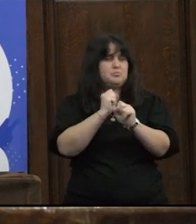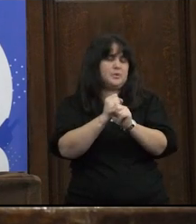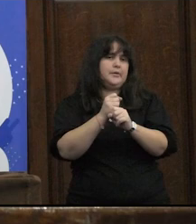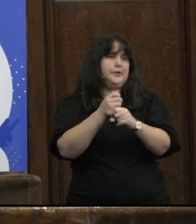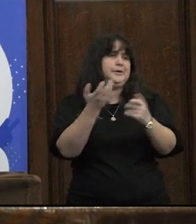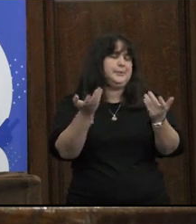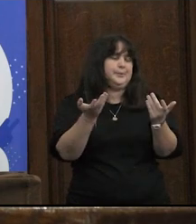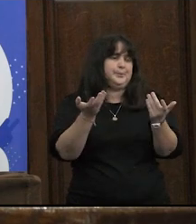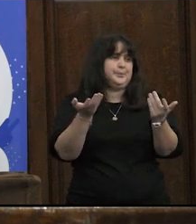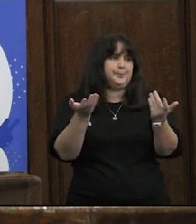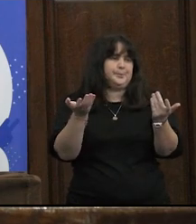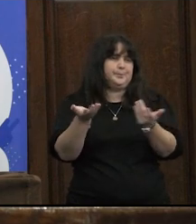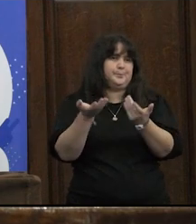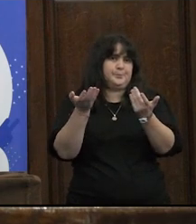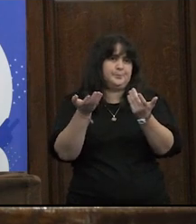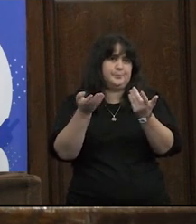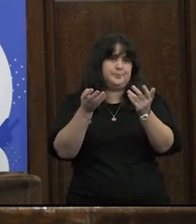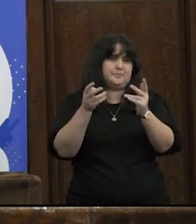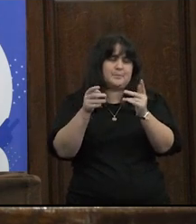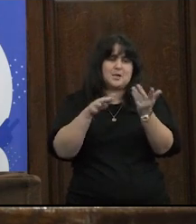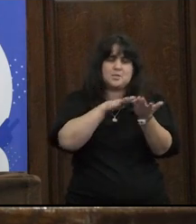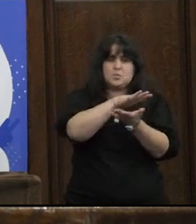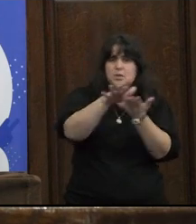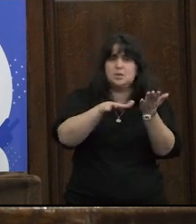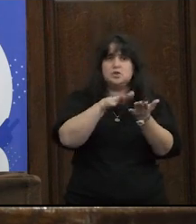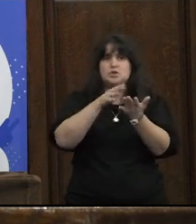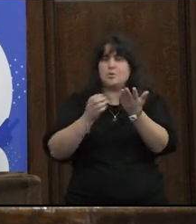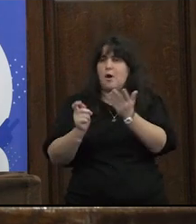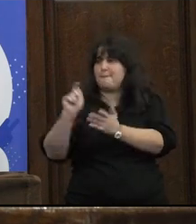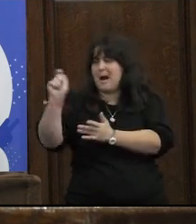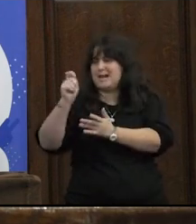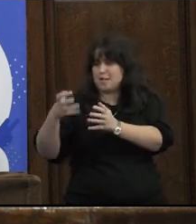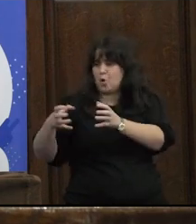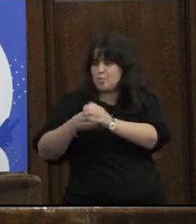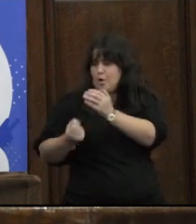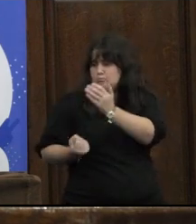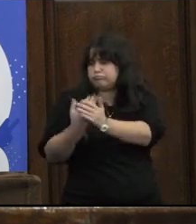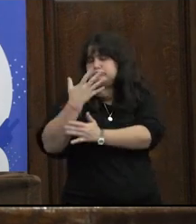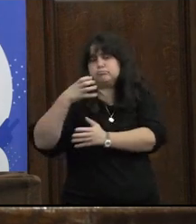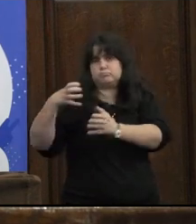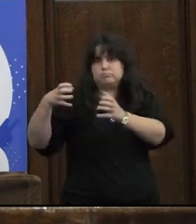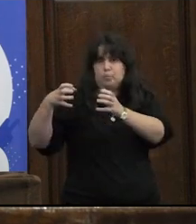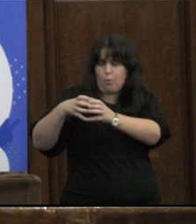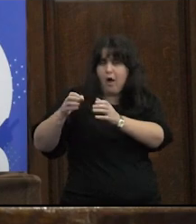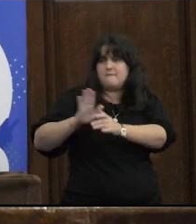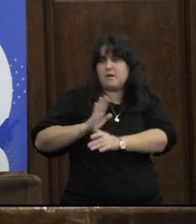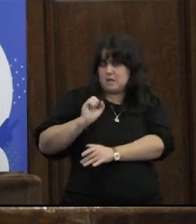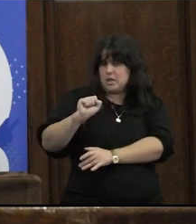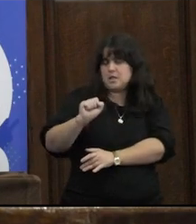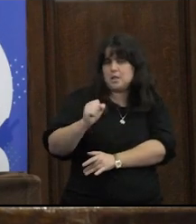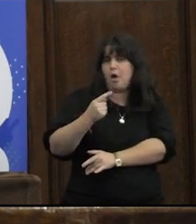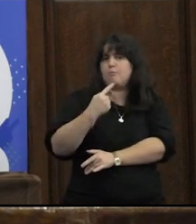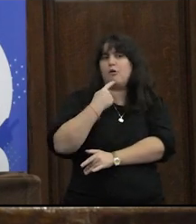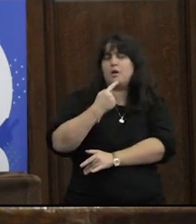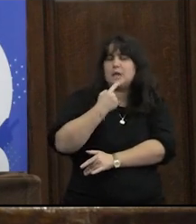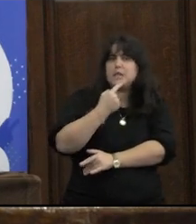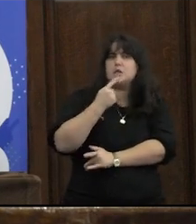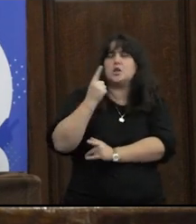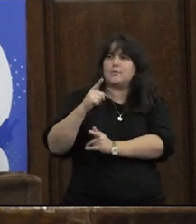trabajado más con todo este contexto de la emergencia de las pibas como sujeto político y de cómo